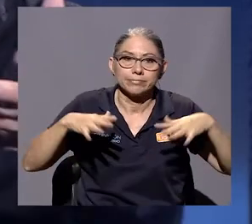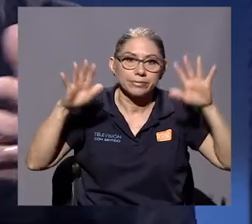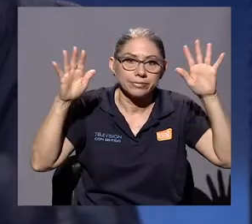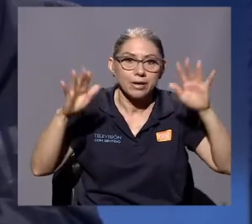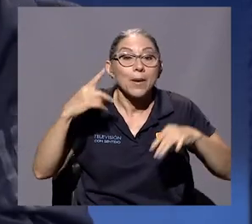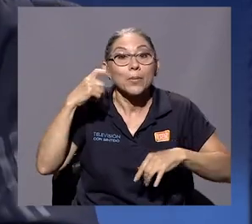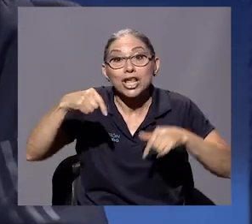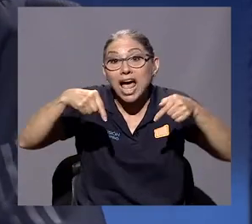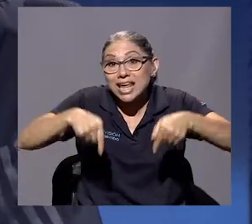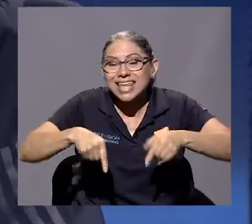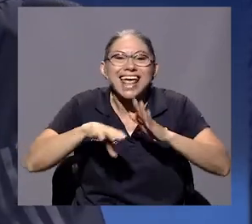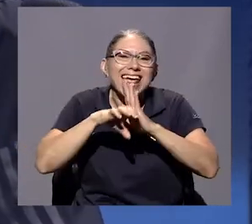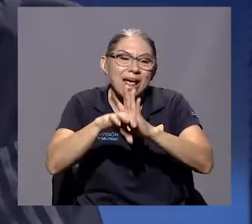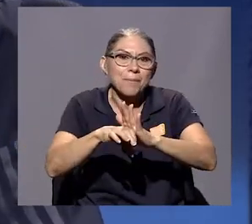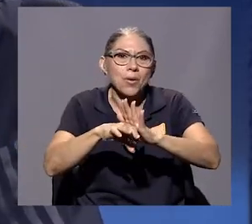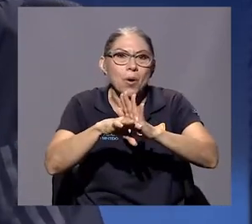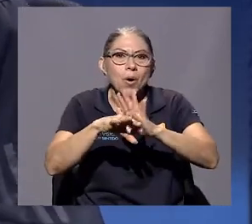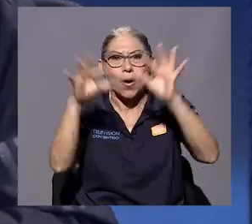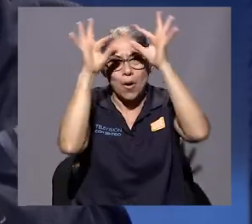fama